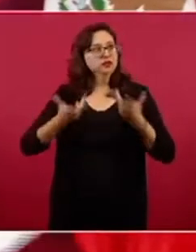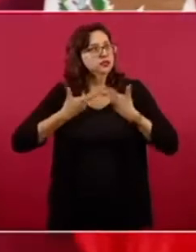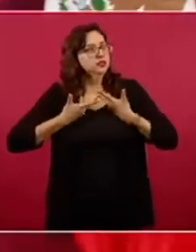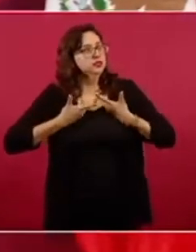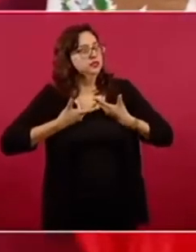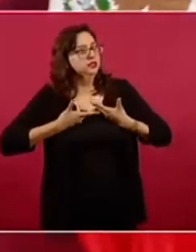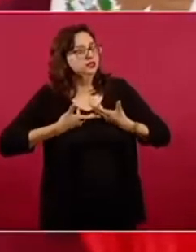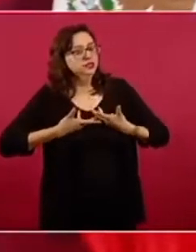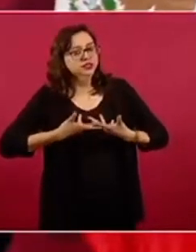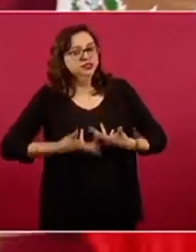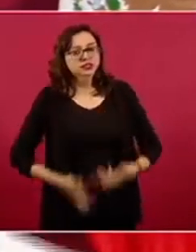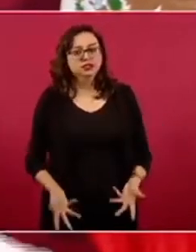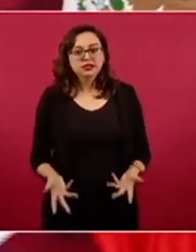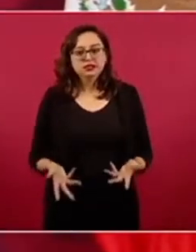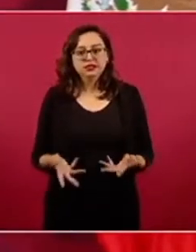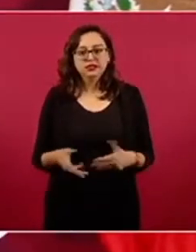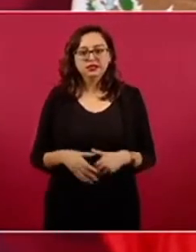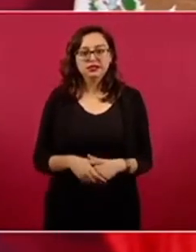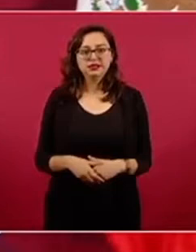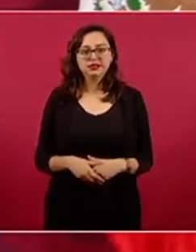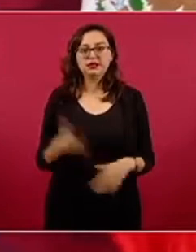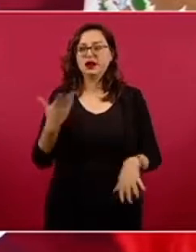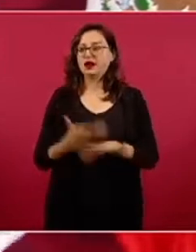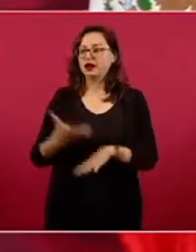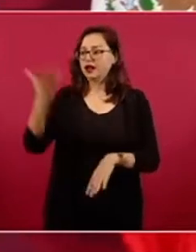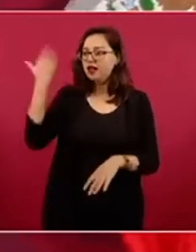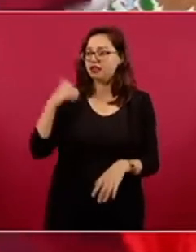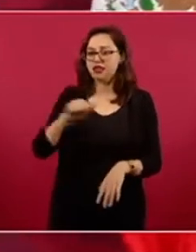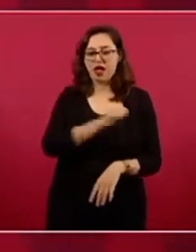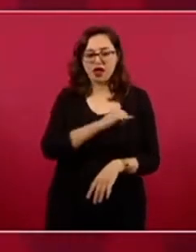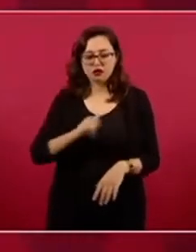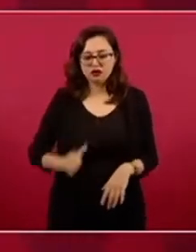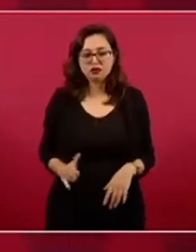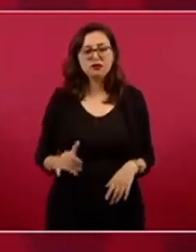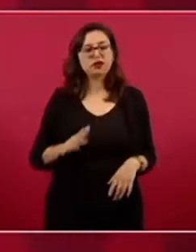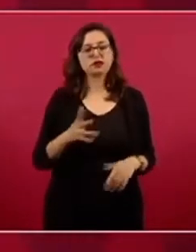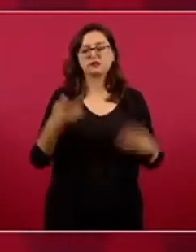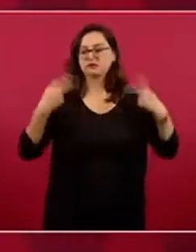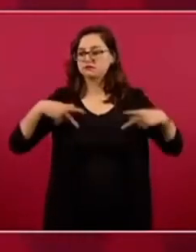a pedir algo y los corrían.